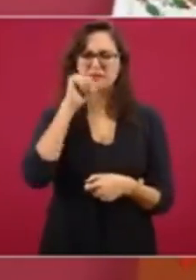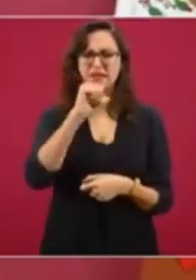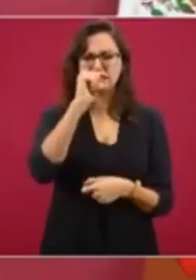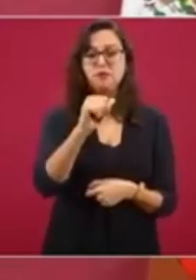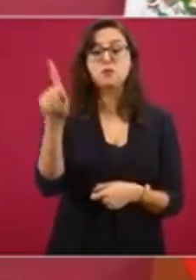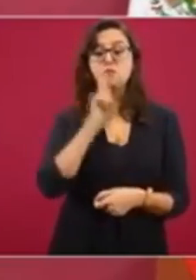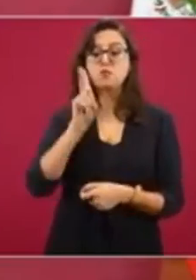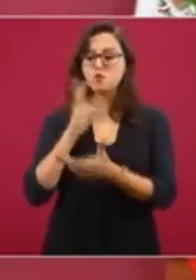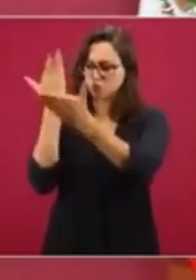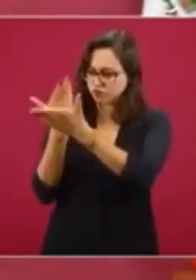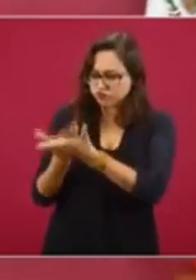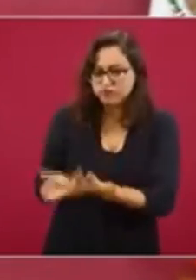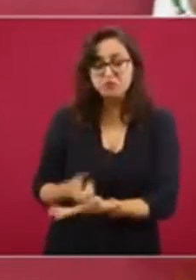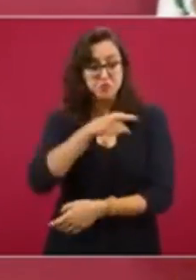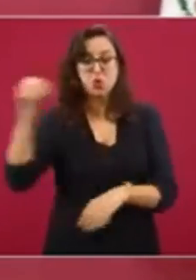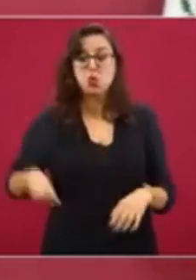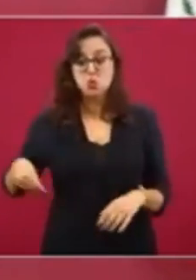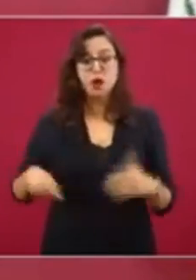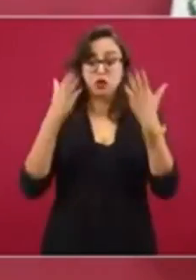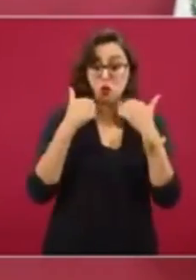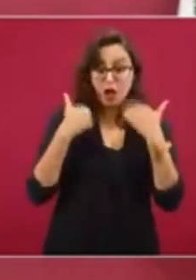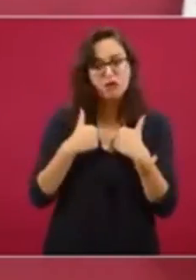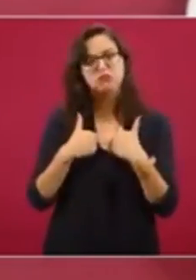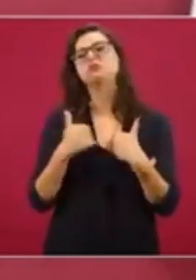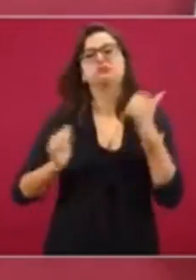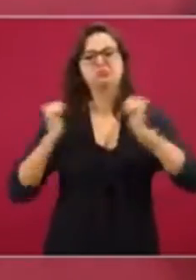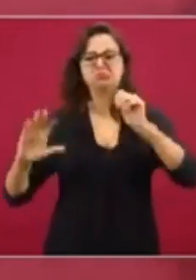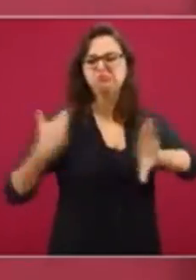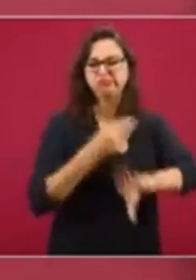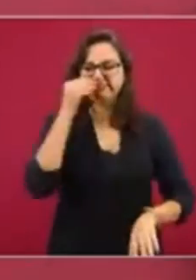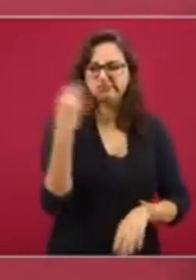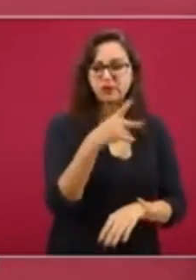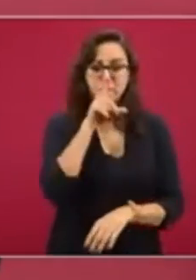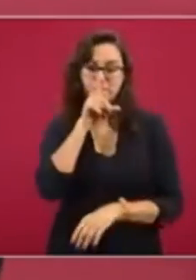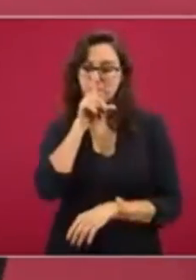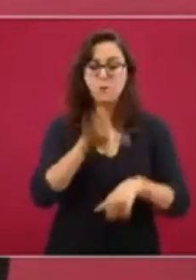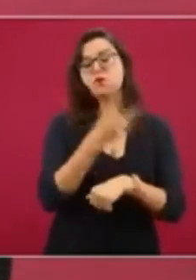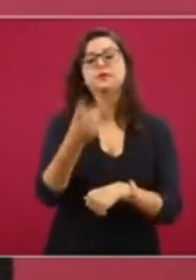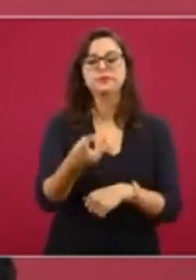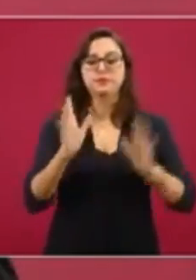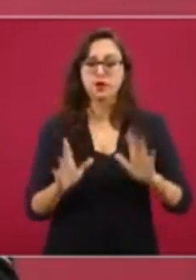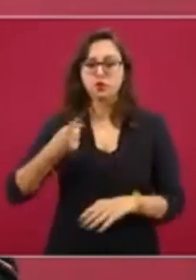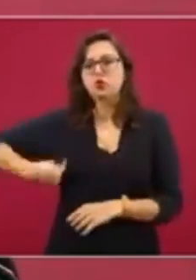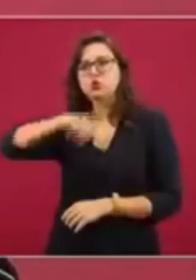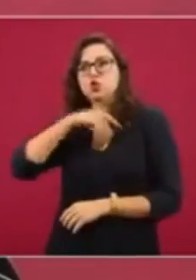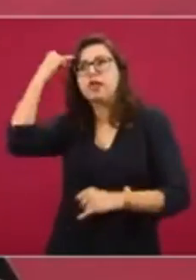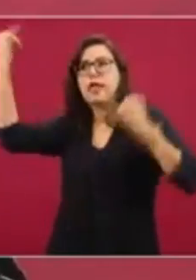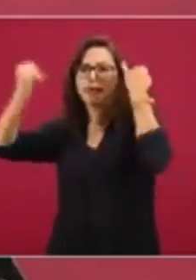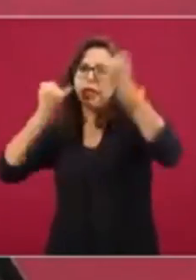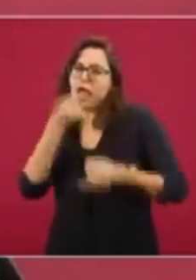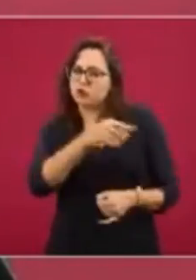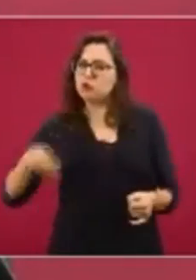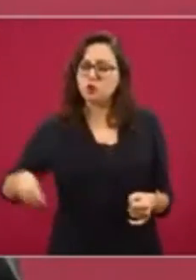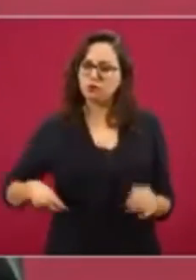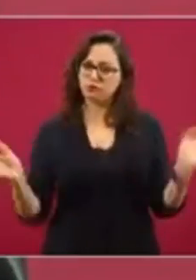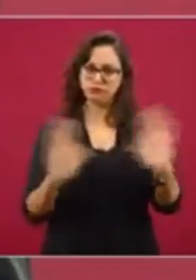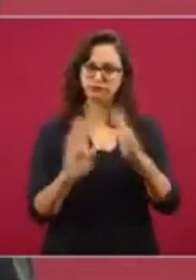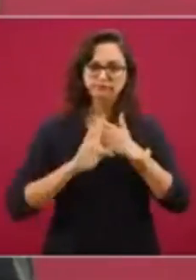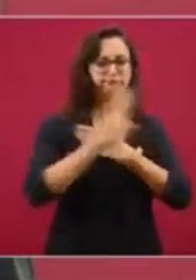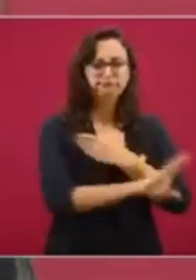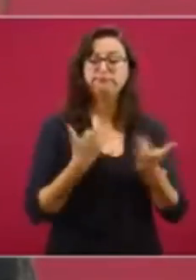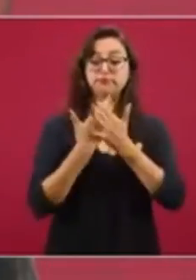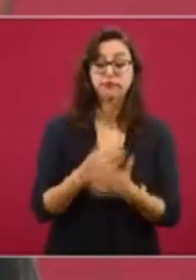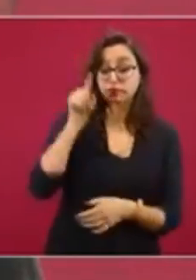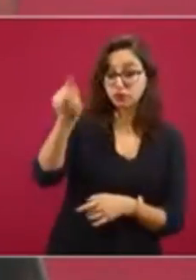culpa, si no son responsables. Por eso hay que cuidar estos juicios sumarios, no adelantarnos. Hay que esperar a que los jueces